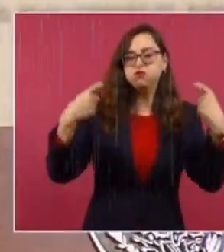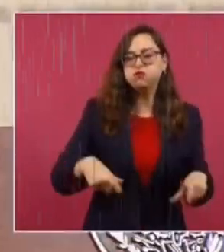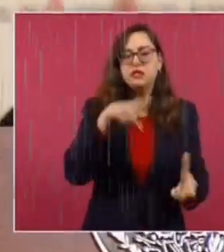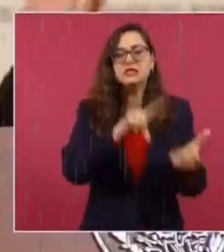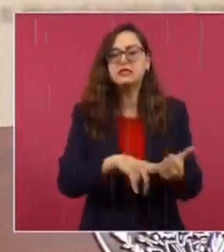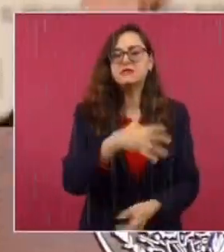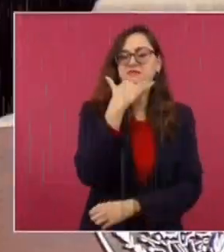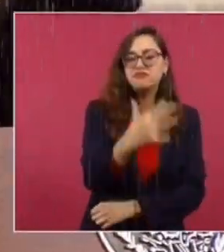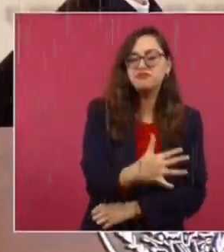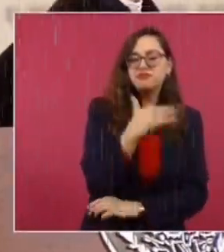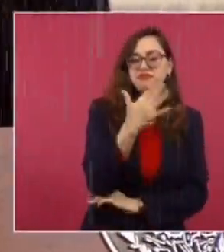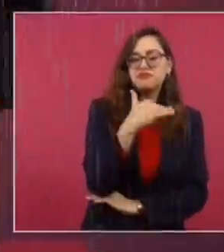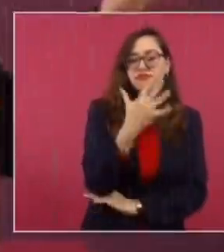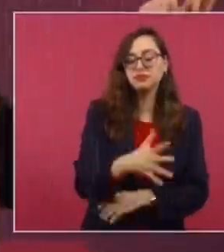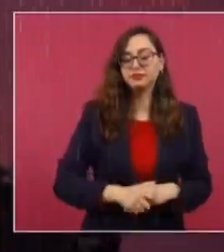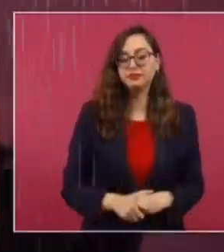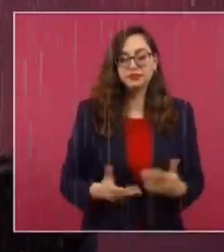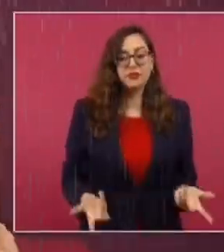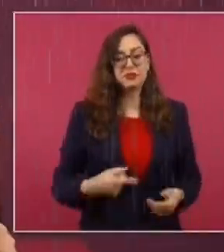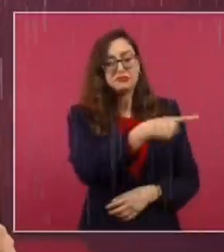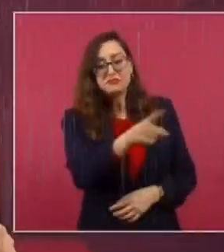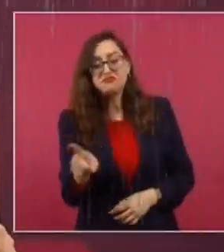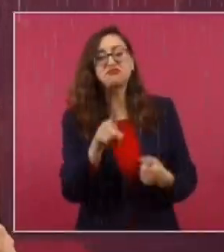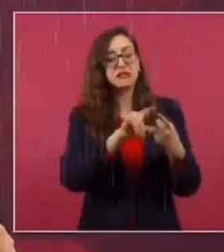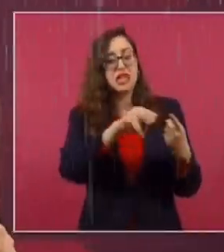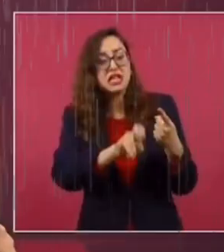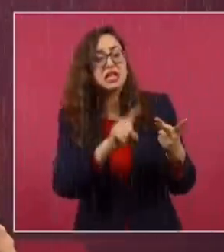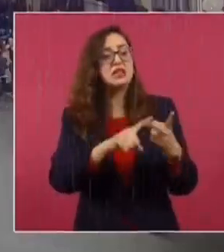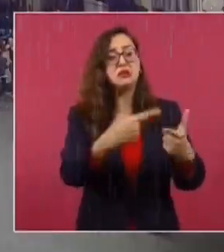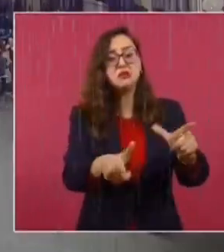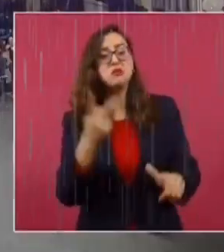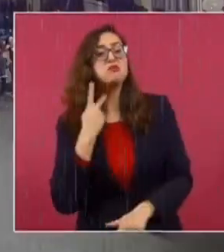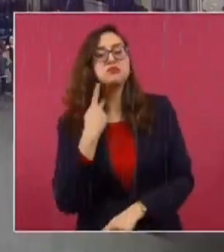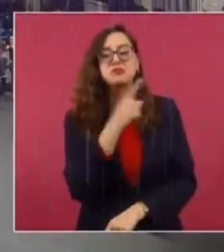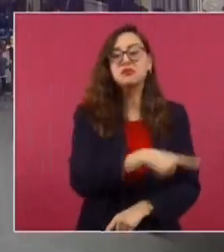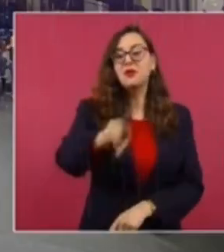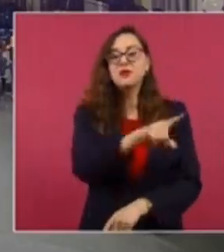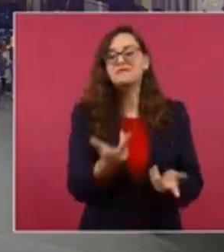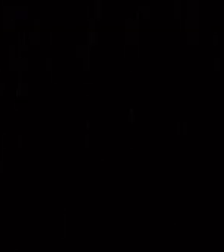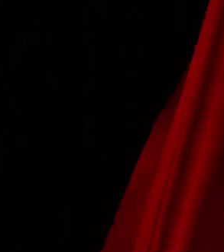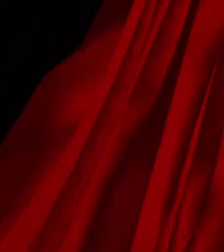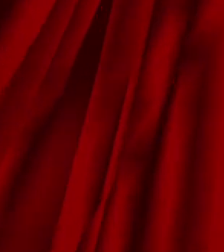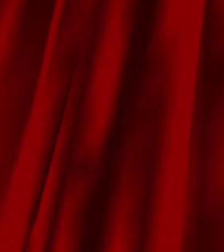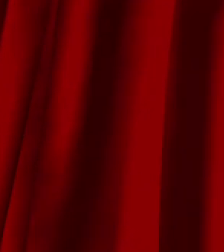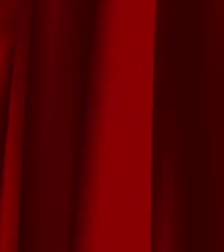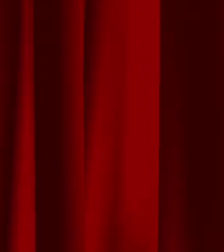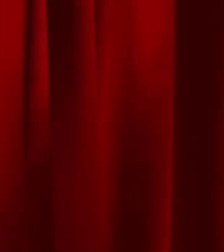son achichincles de los que se sentían dueños de México y defienden esos intereses.